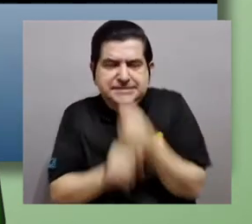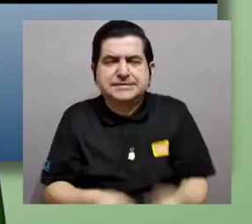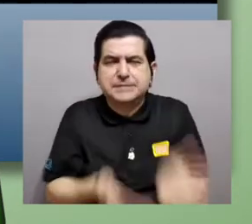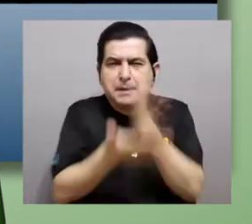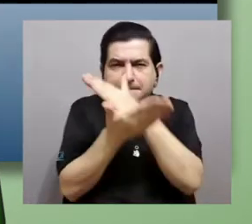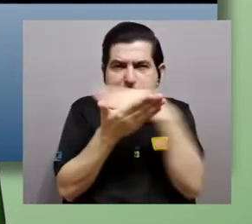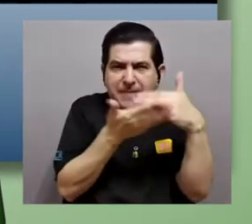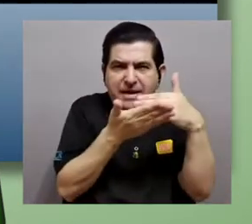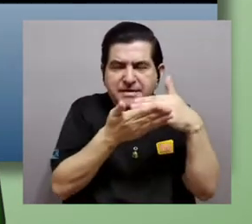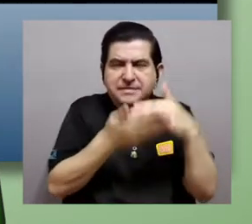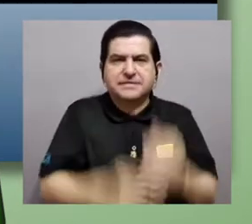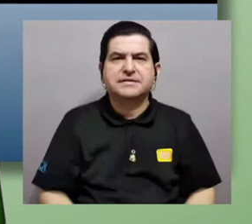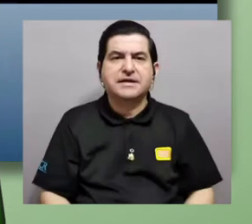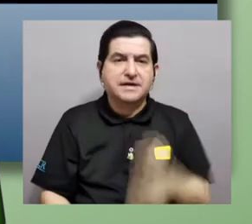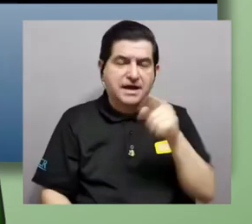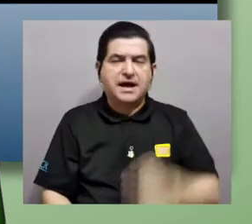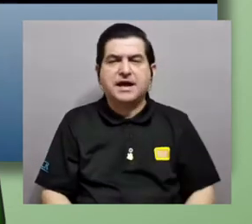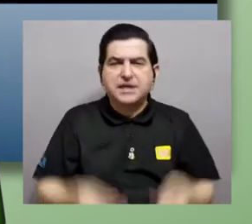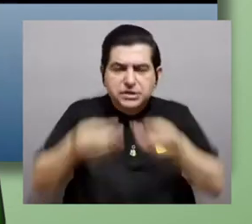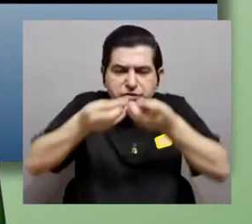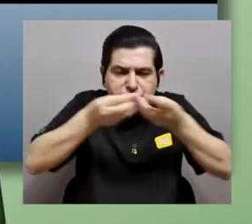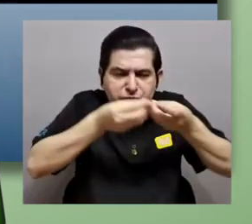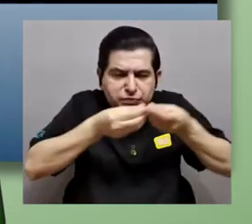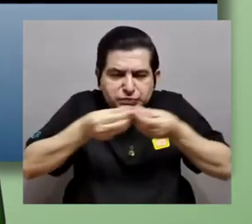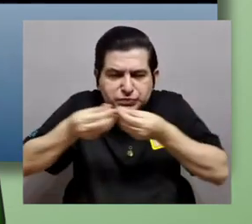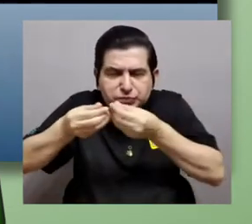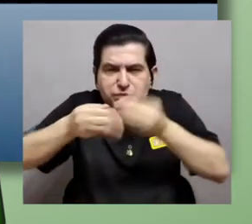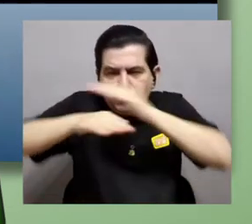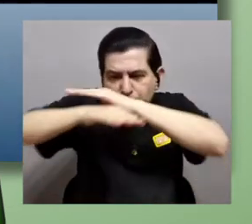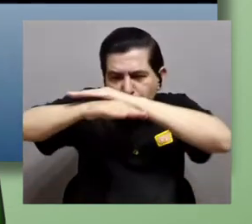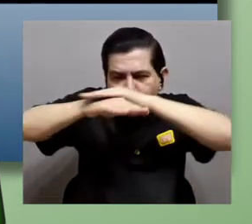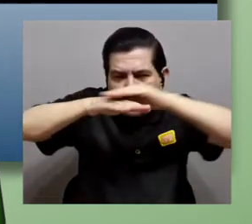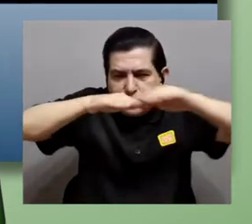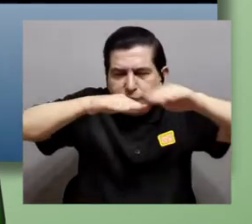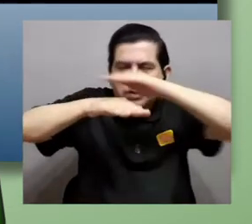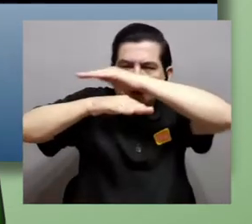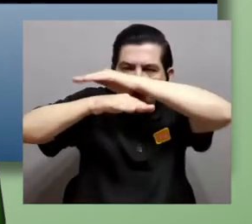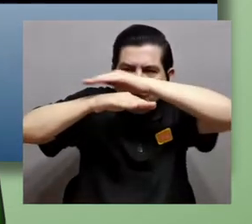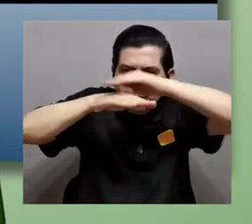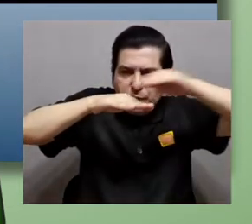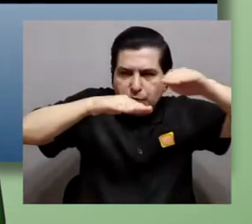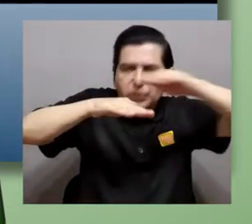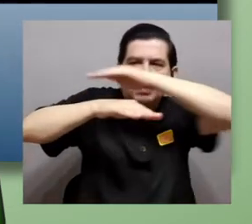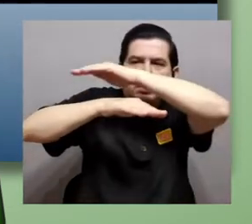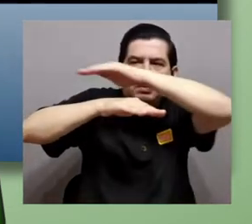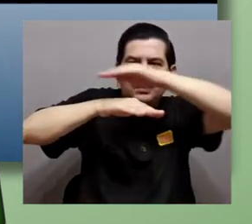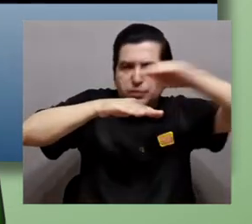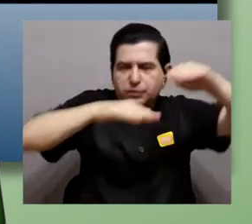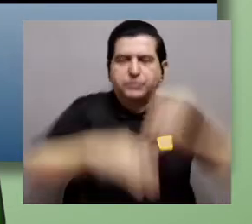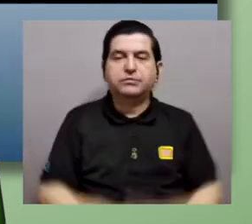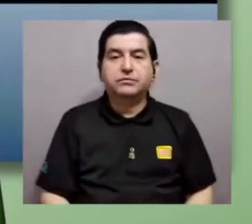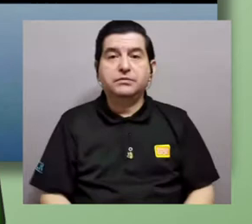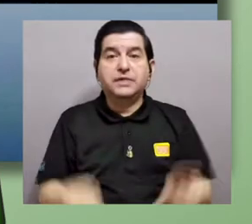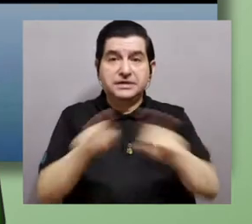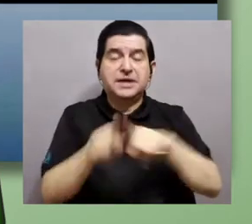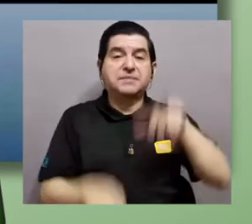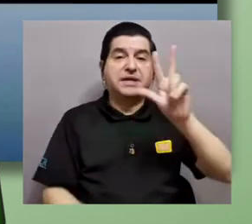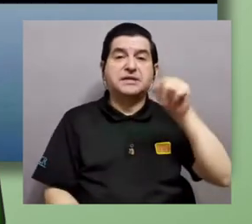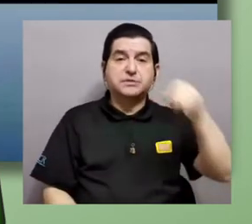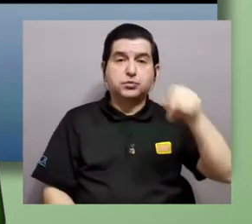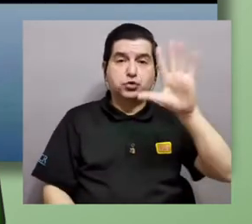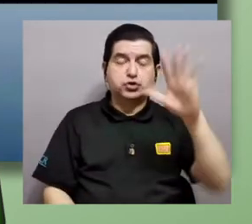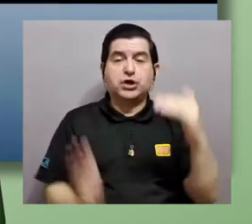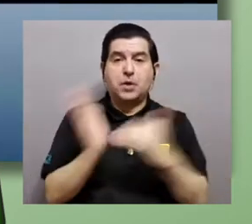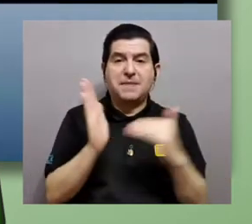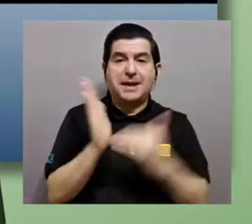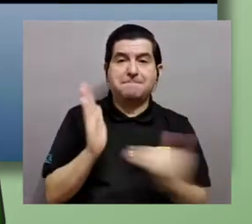sedimentos y van formando esas capitas. también con un rango de 3